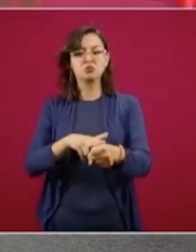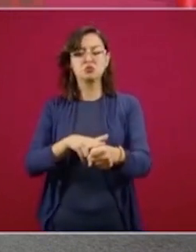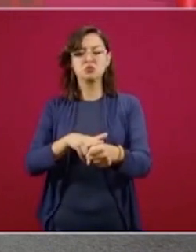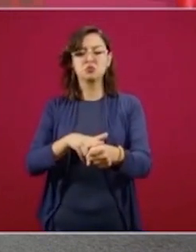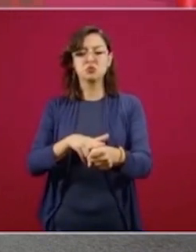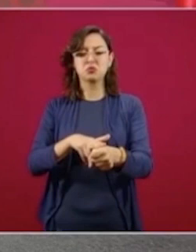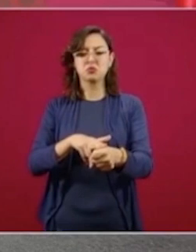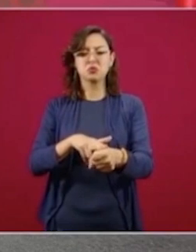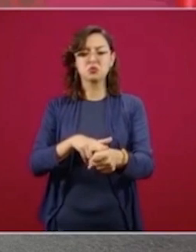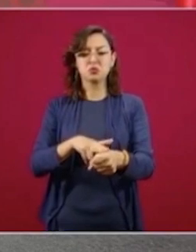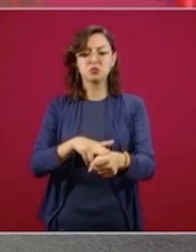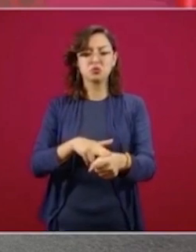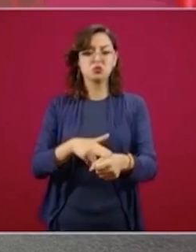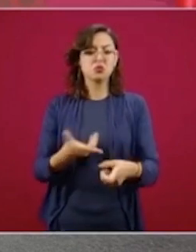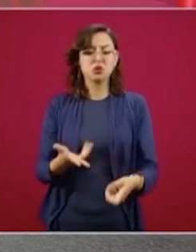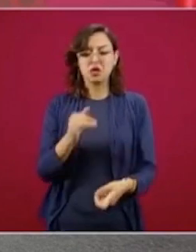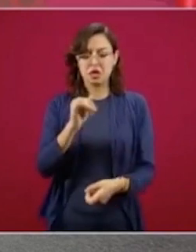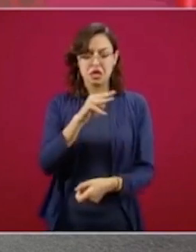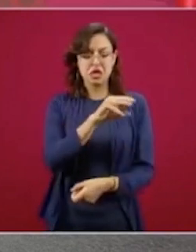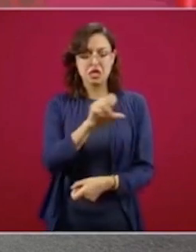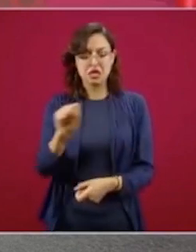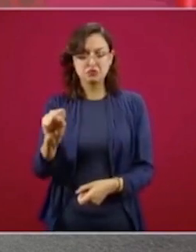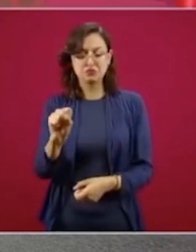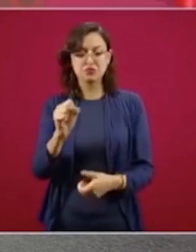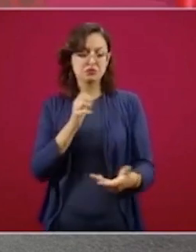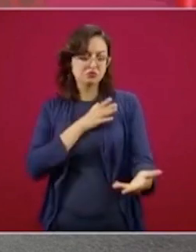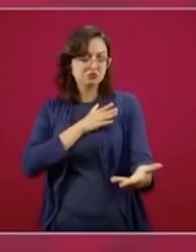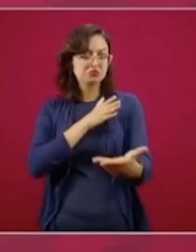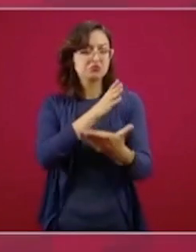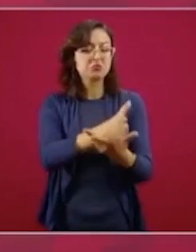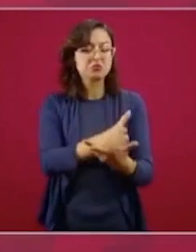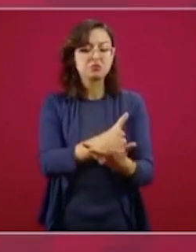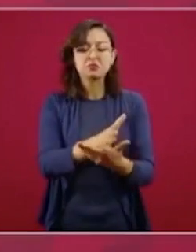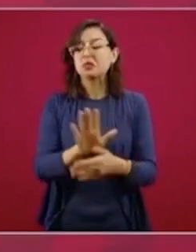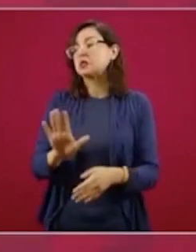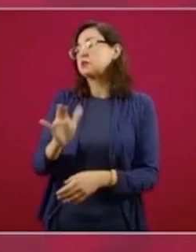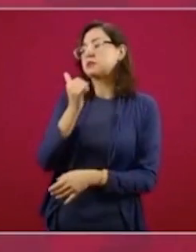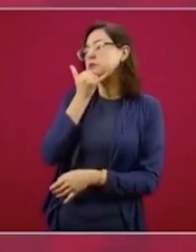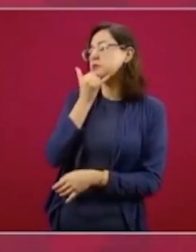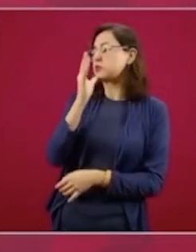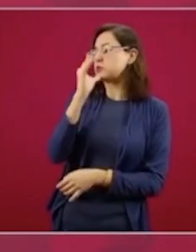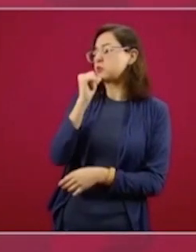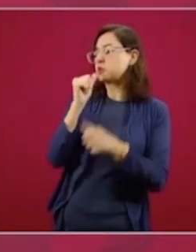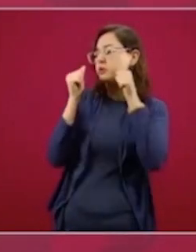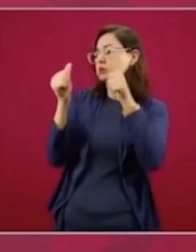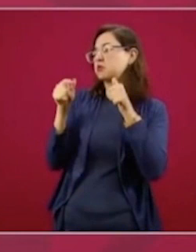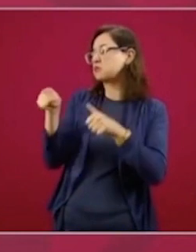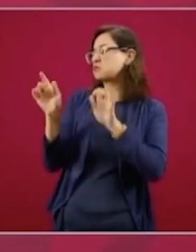del Seguro y no lo pueden atender porque no es derechohabiente.